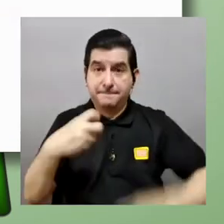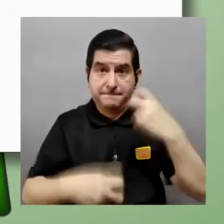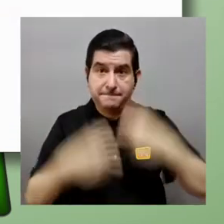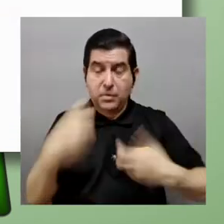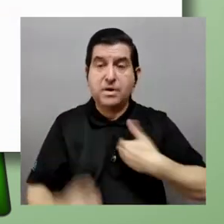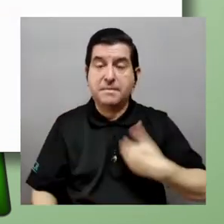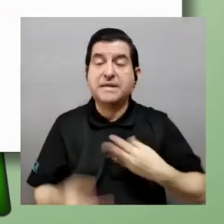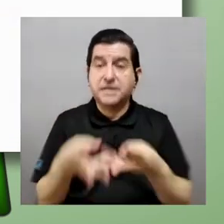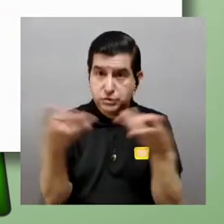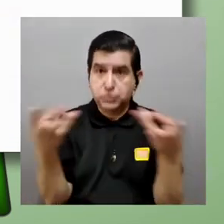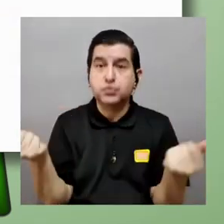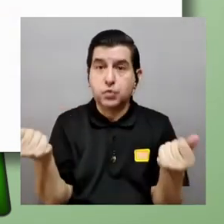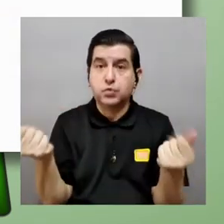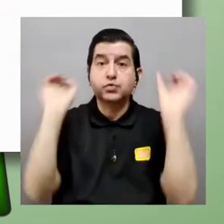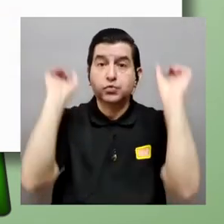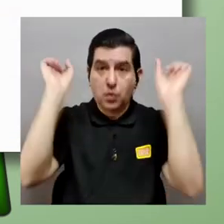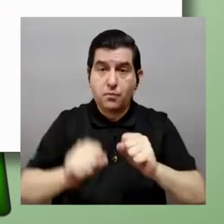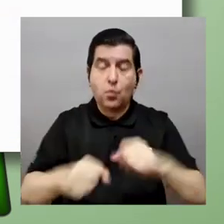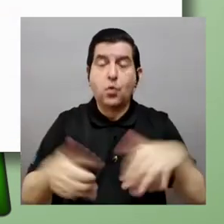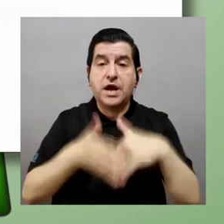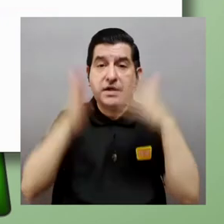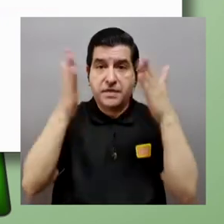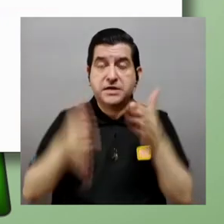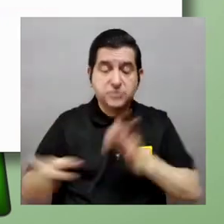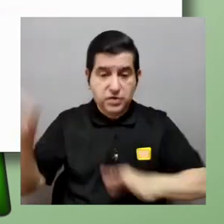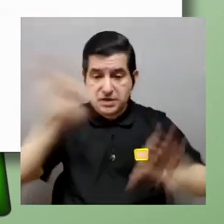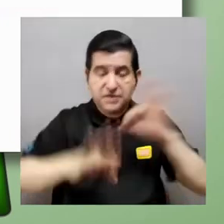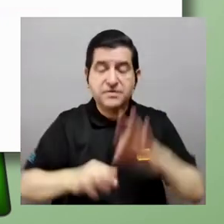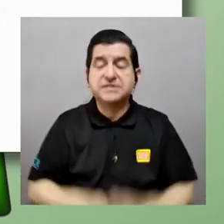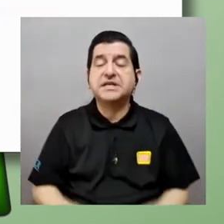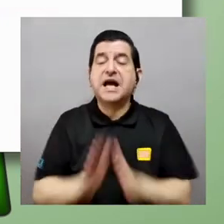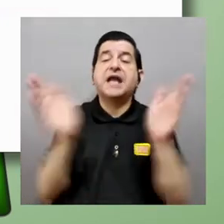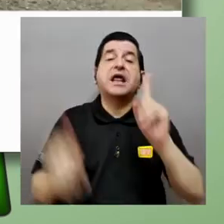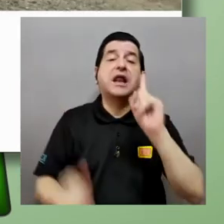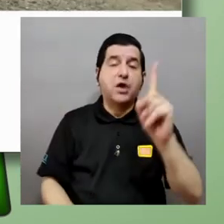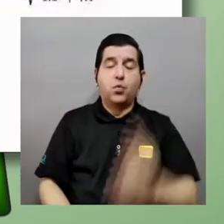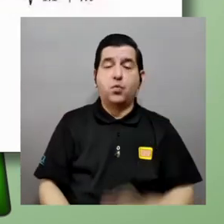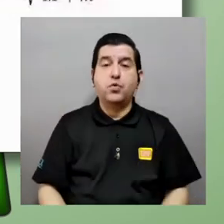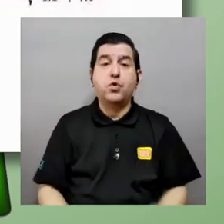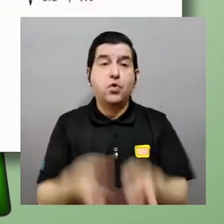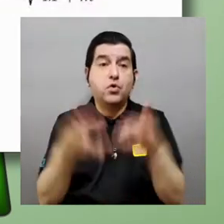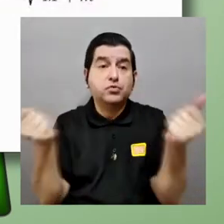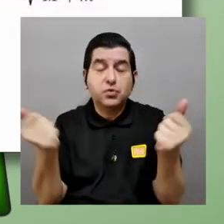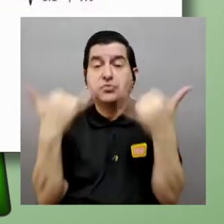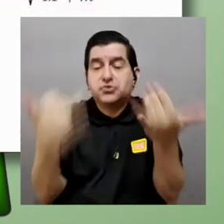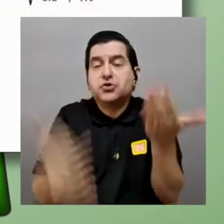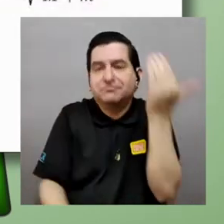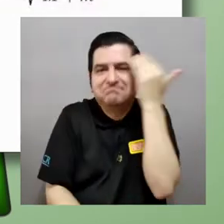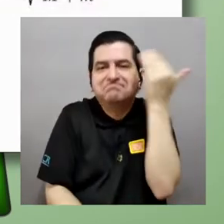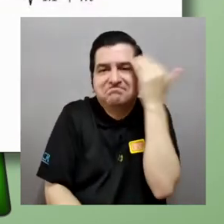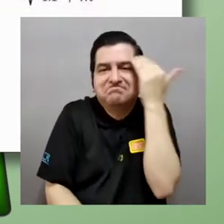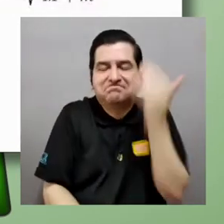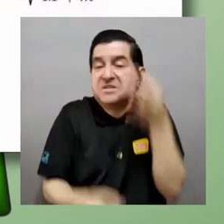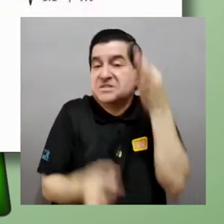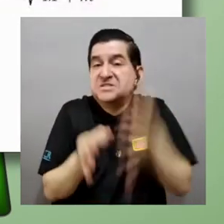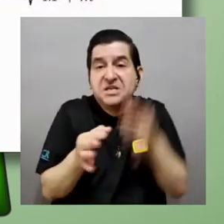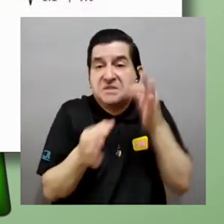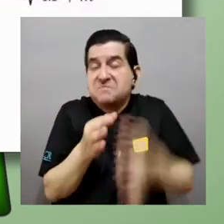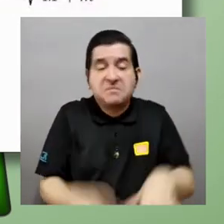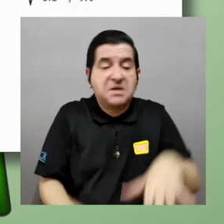este problema tiene una solución que podría hacer un estudiante de física general 1 ¿verdad? que es la solución conocida